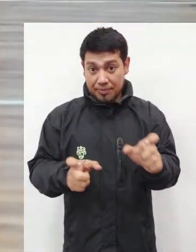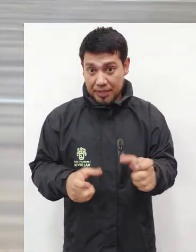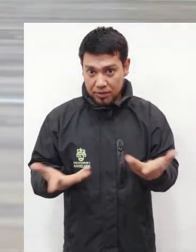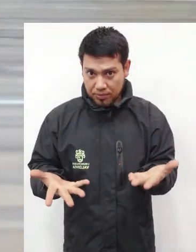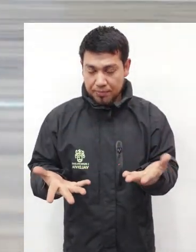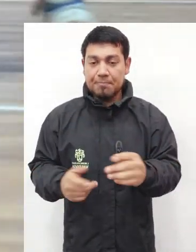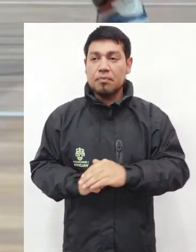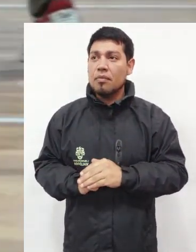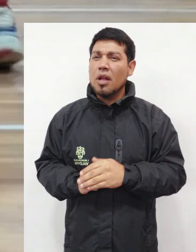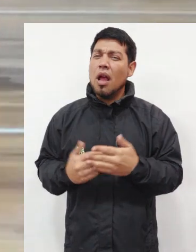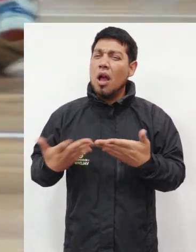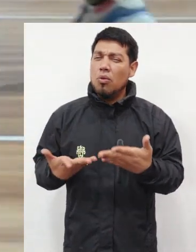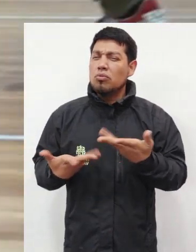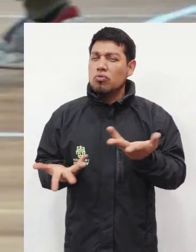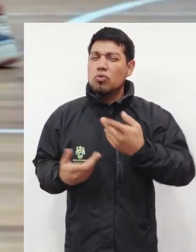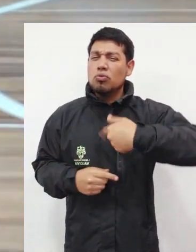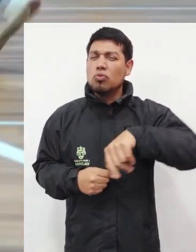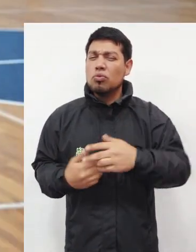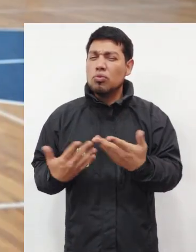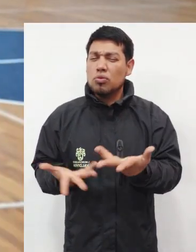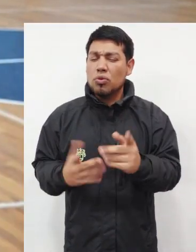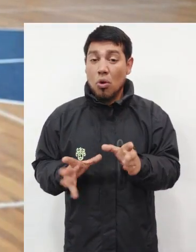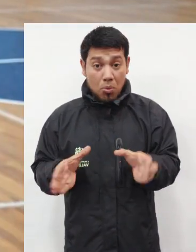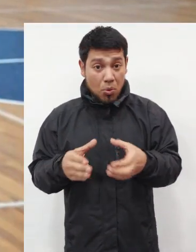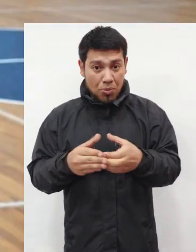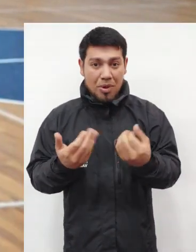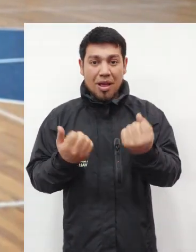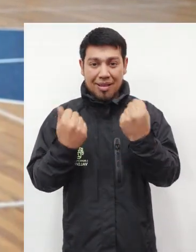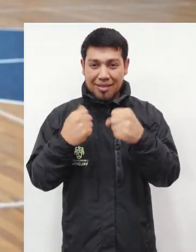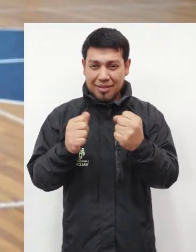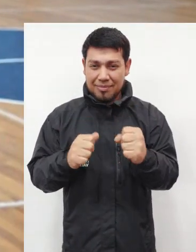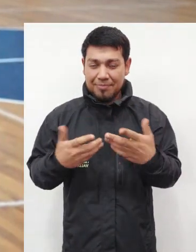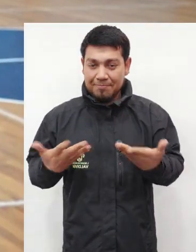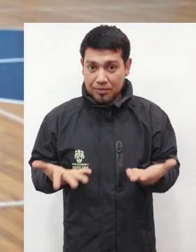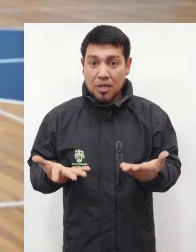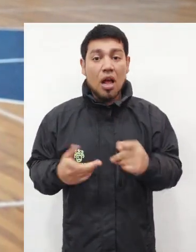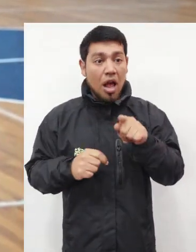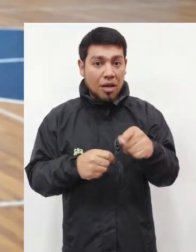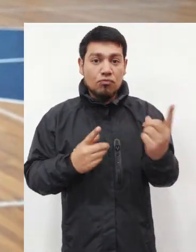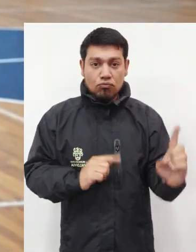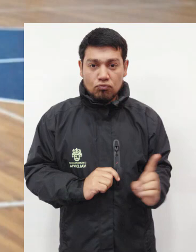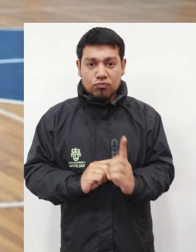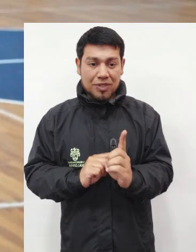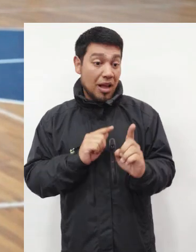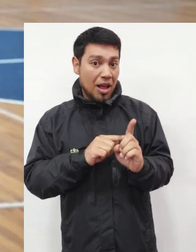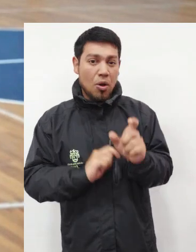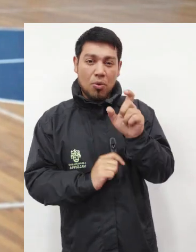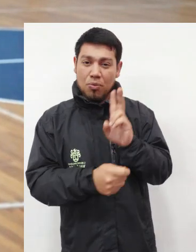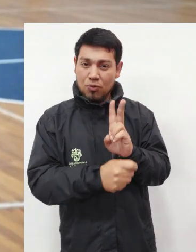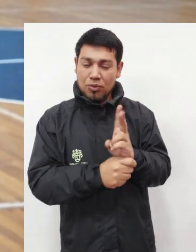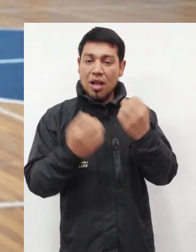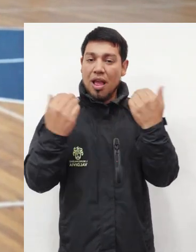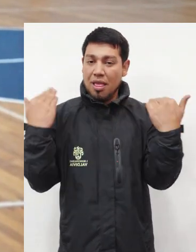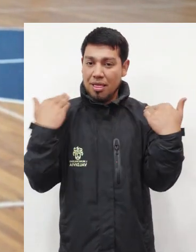poder desarrollar y llevar a cabo este taller contamos con un facilitador de lengua de señas, profesor de educación física, especialista en el área,